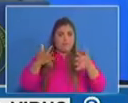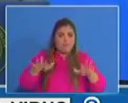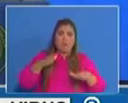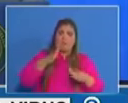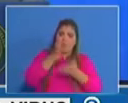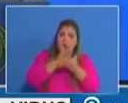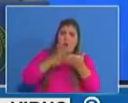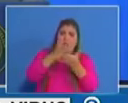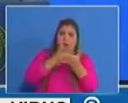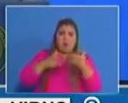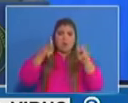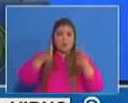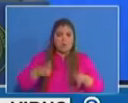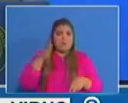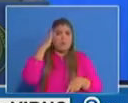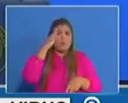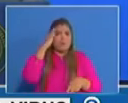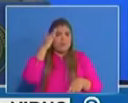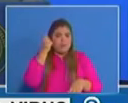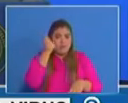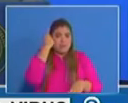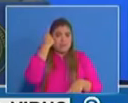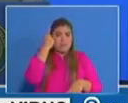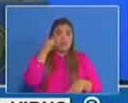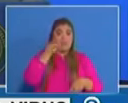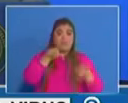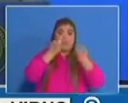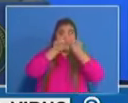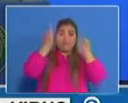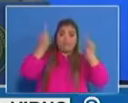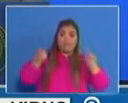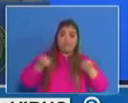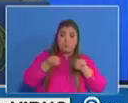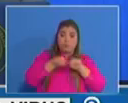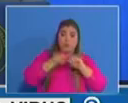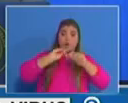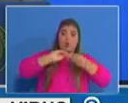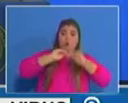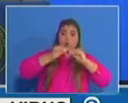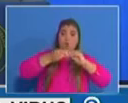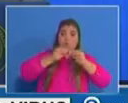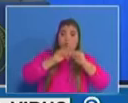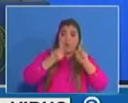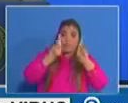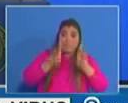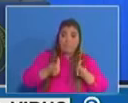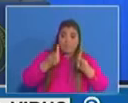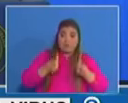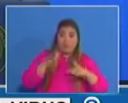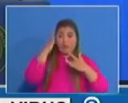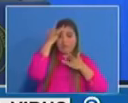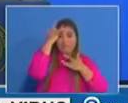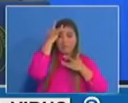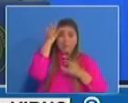En esta primera lámina mostramos lo que ha sido el número de casos que se han reportado diariamente